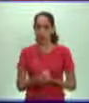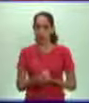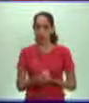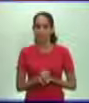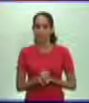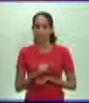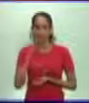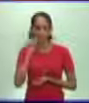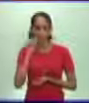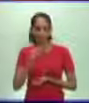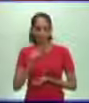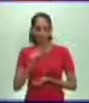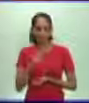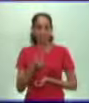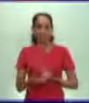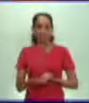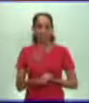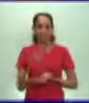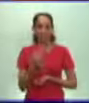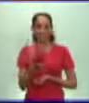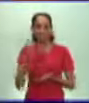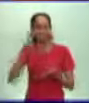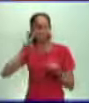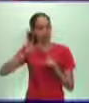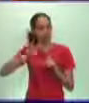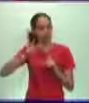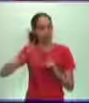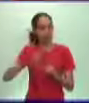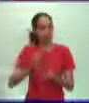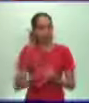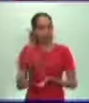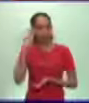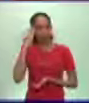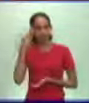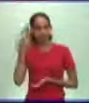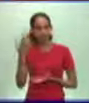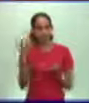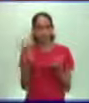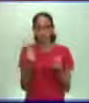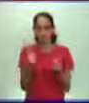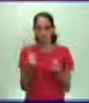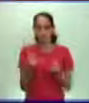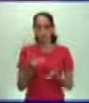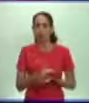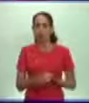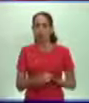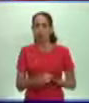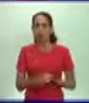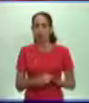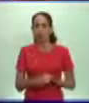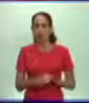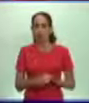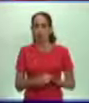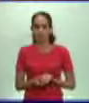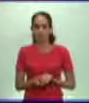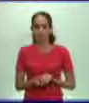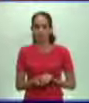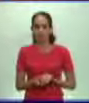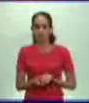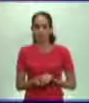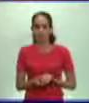privilegio de llegar hasta tu casa. Te agradezco muchísimo haberme dado la oportunidad, aunque un poco circunstancial,